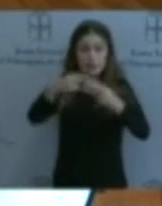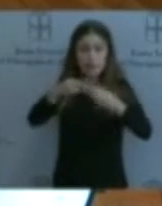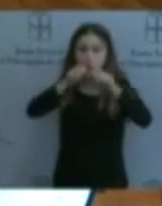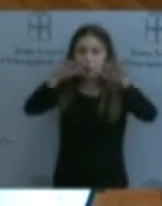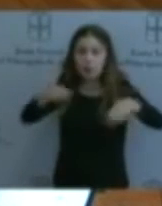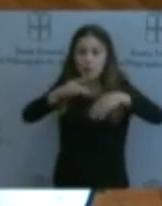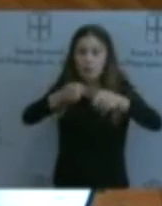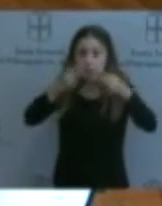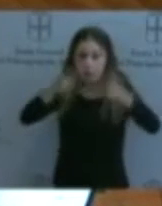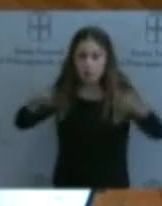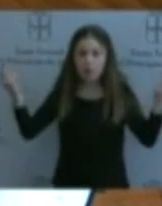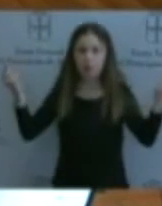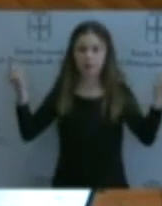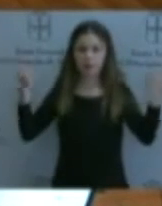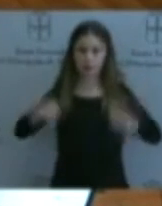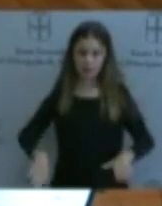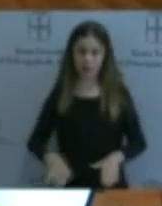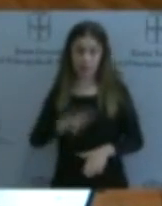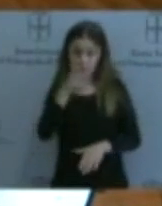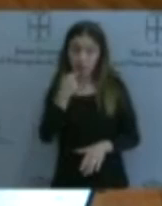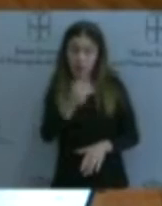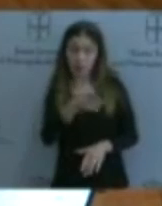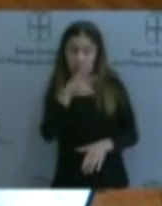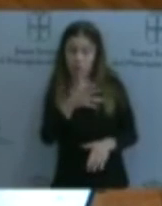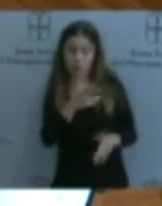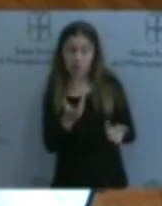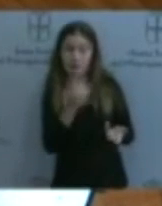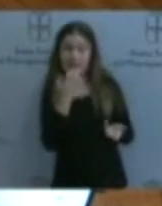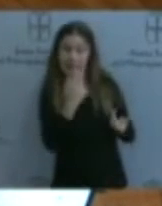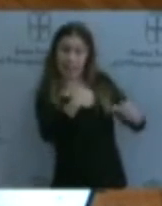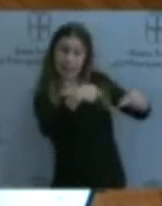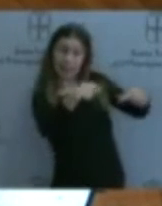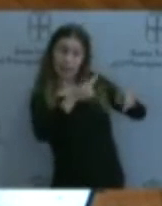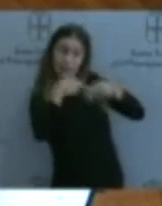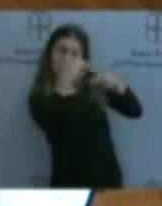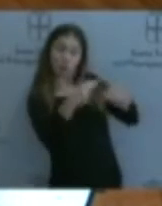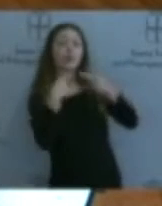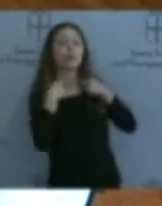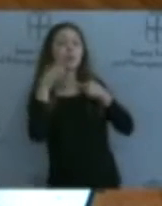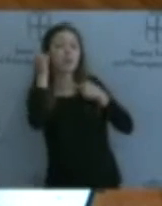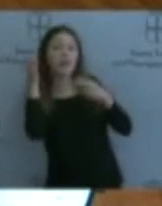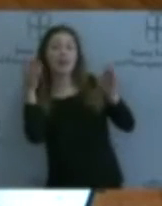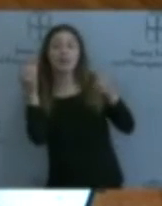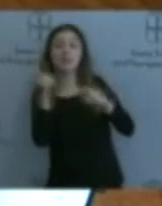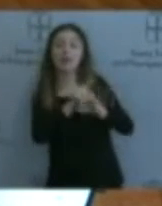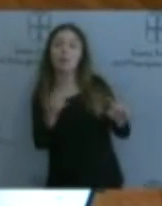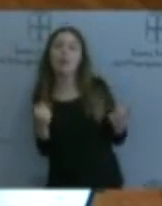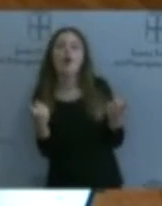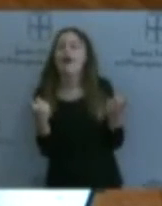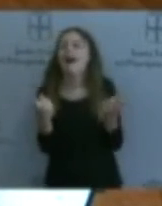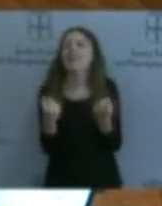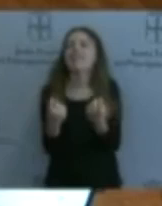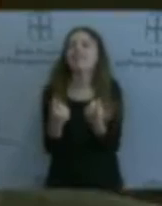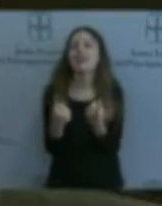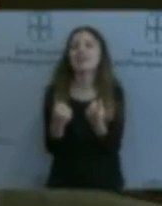cuando contestamos a una pregunta de una diputada en este caso, tampoco hace falta llamar al coco, porque, insisto, la información ya se